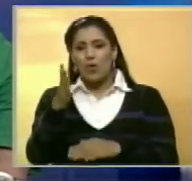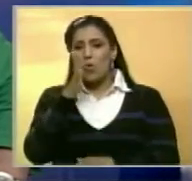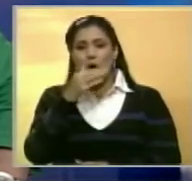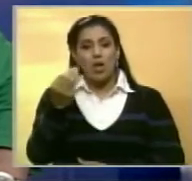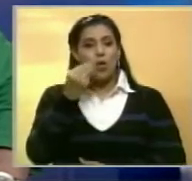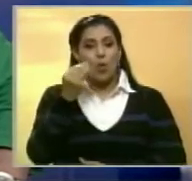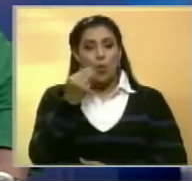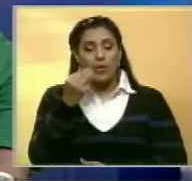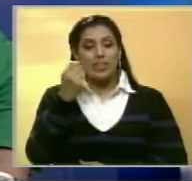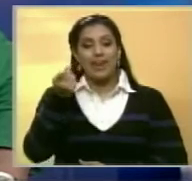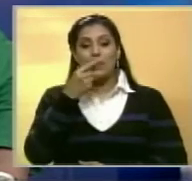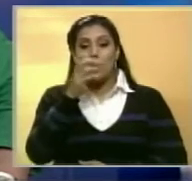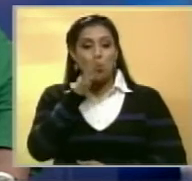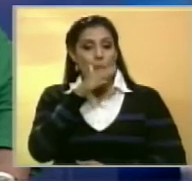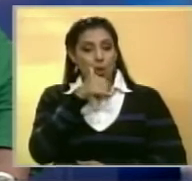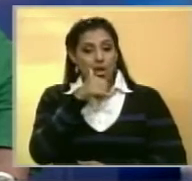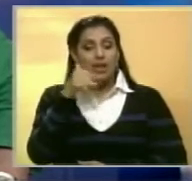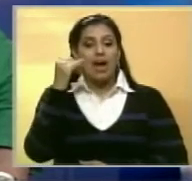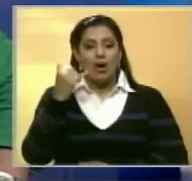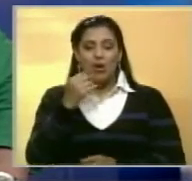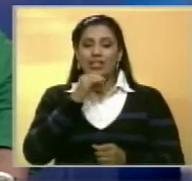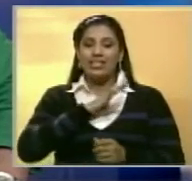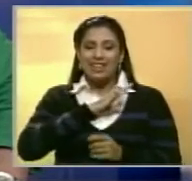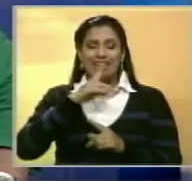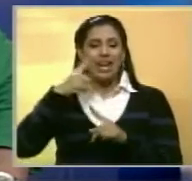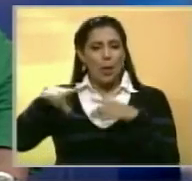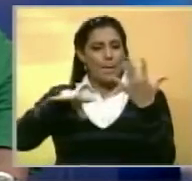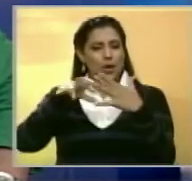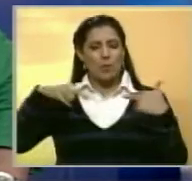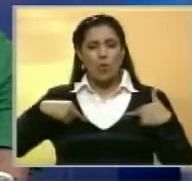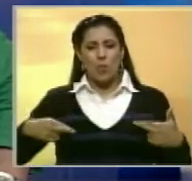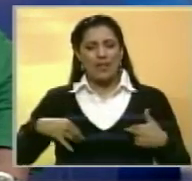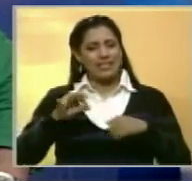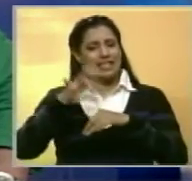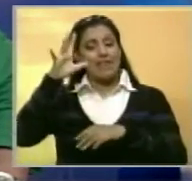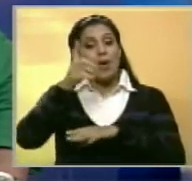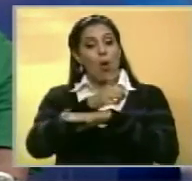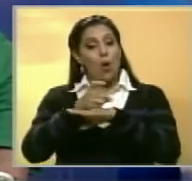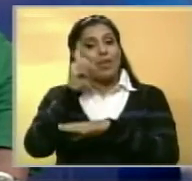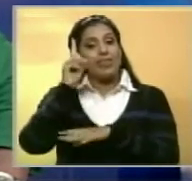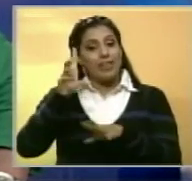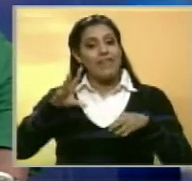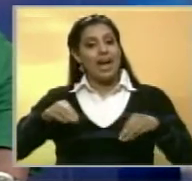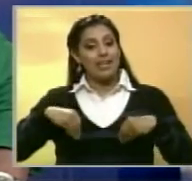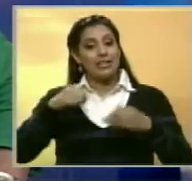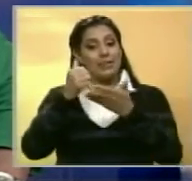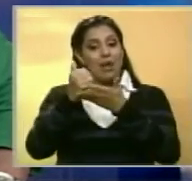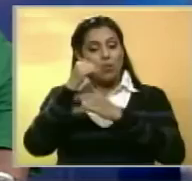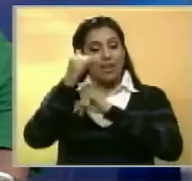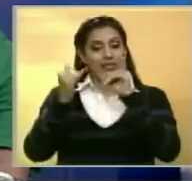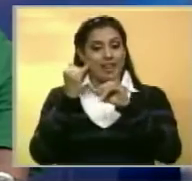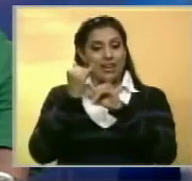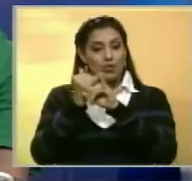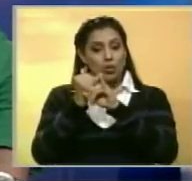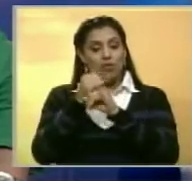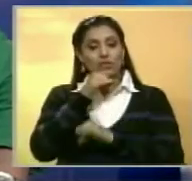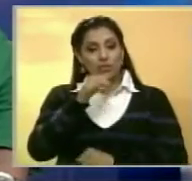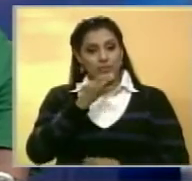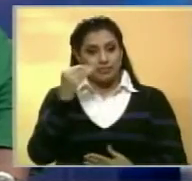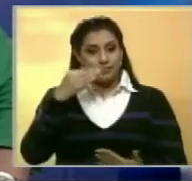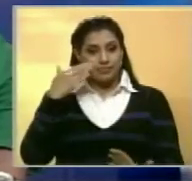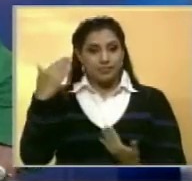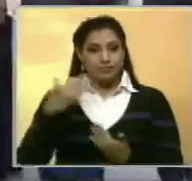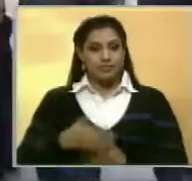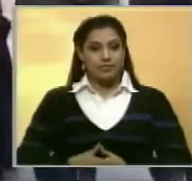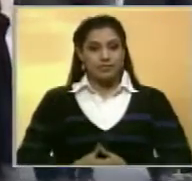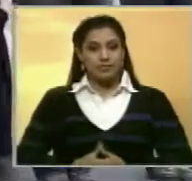de alimentos y medicamentos. Aseguró que existe una crisis humanitaria y que el gobierno nacional debe aceptar ayuda internacional. Jenny Soto con la